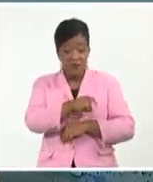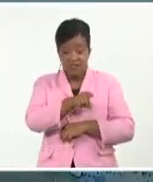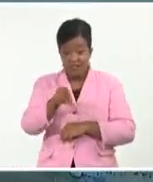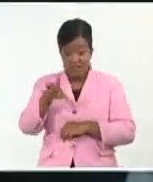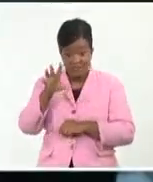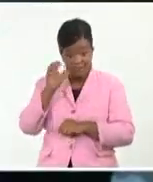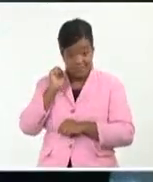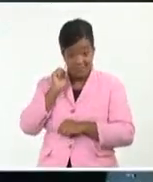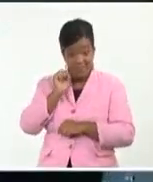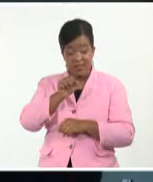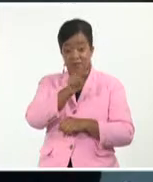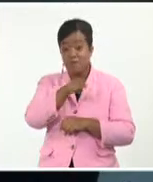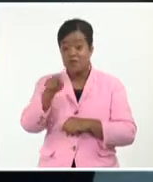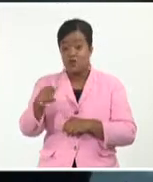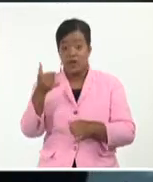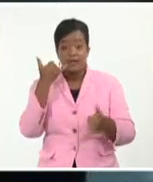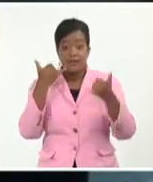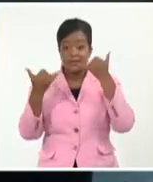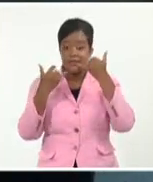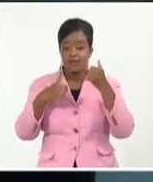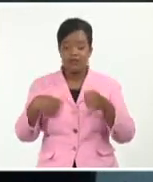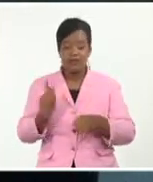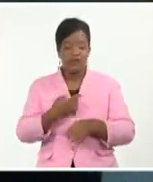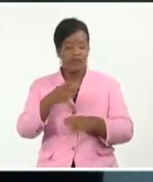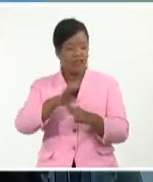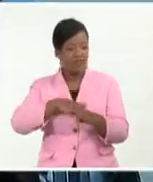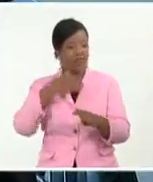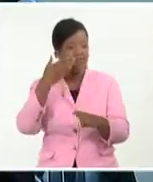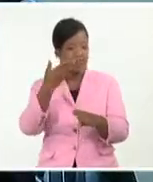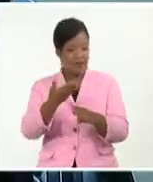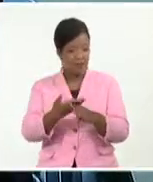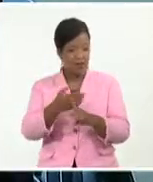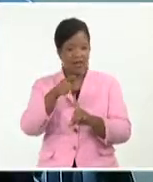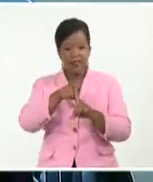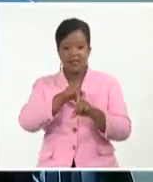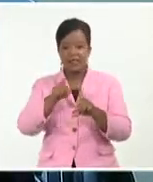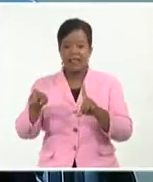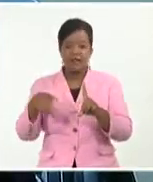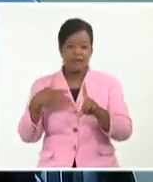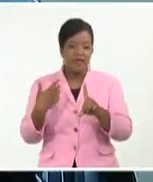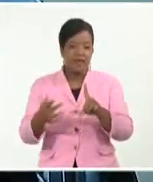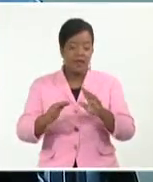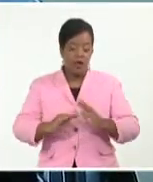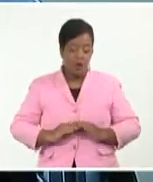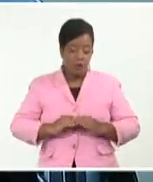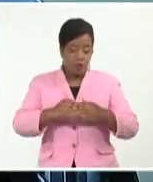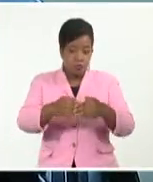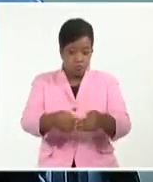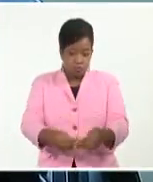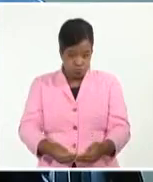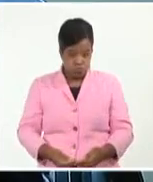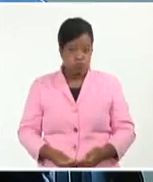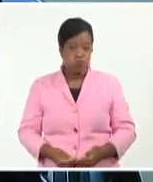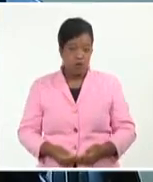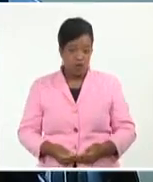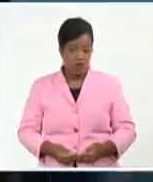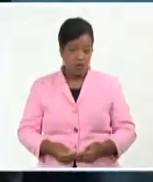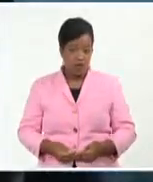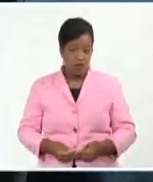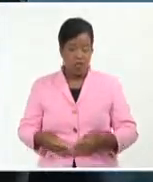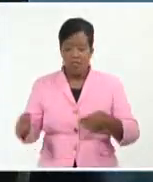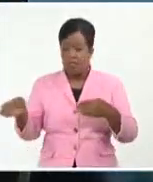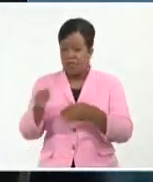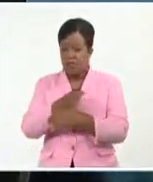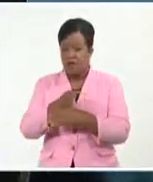de las personas que se han comunicado con nosotros, y más adelante nos referiremos al caso de las embarazadas específicamente, aunque las diferencias